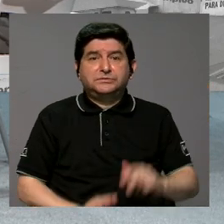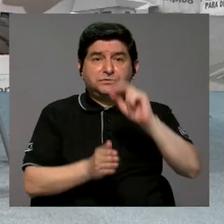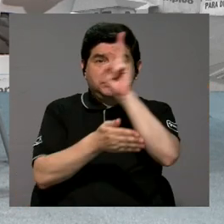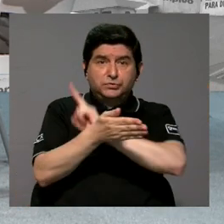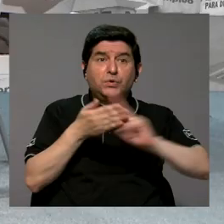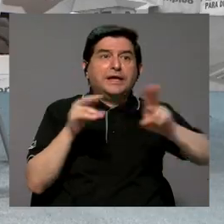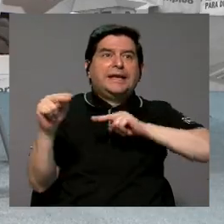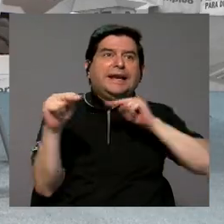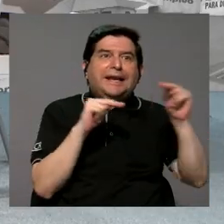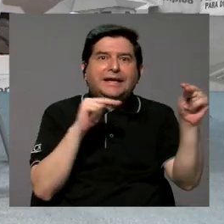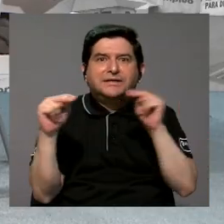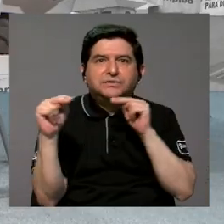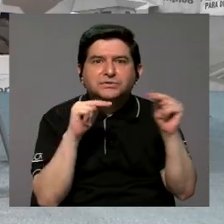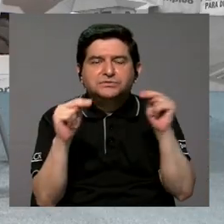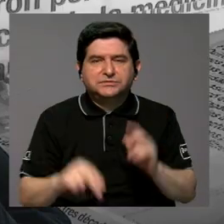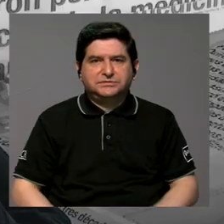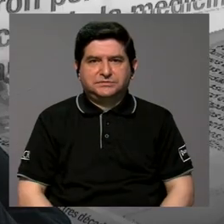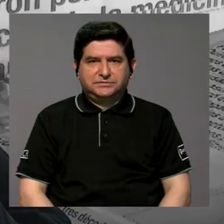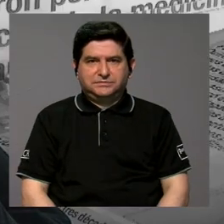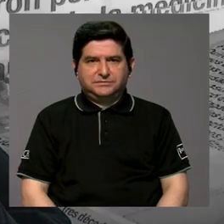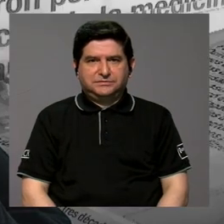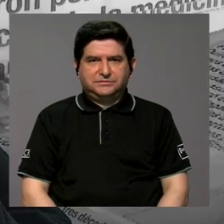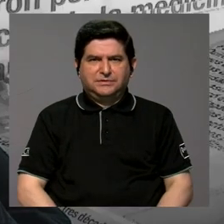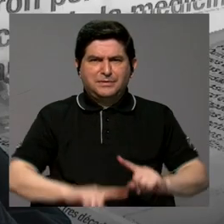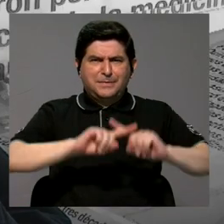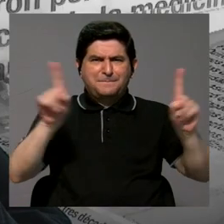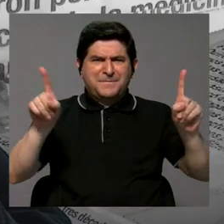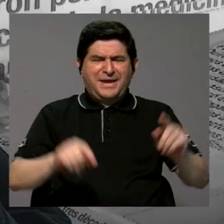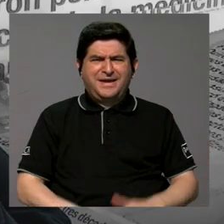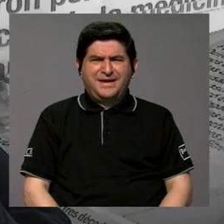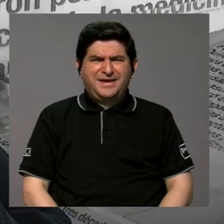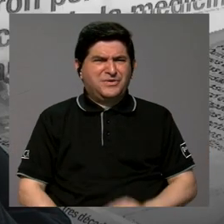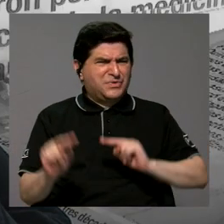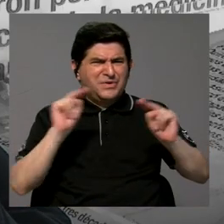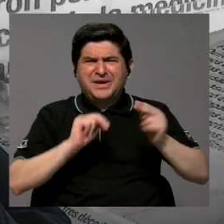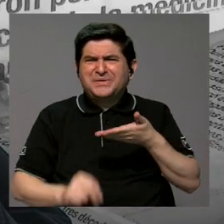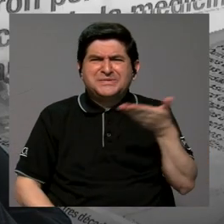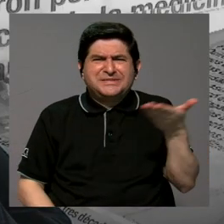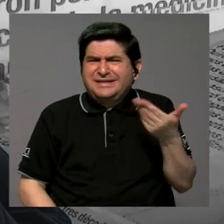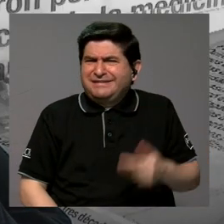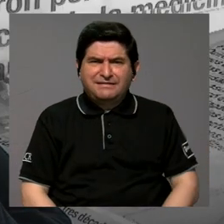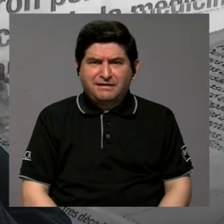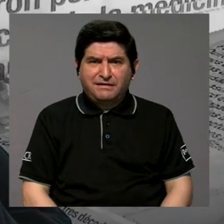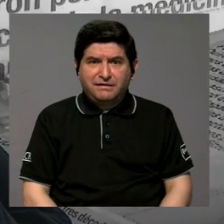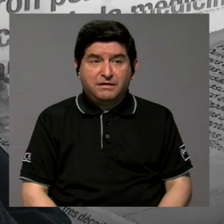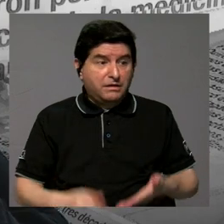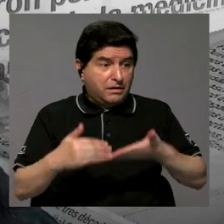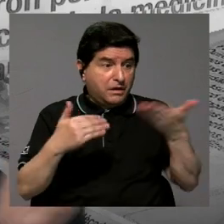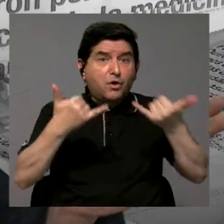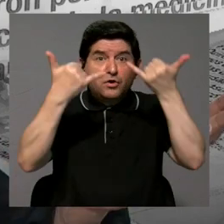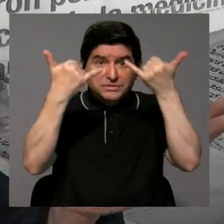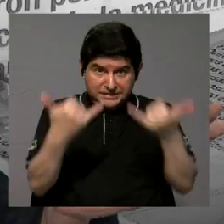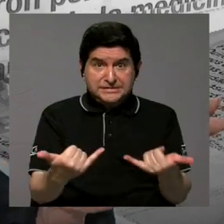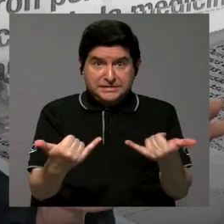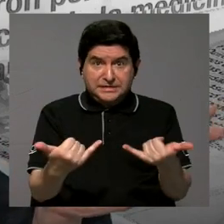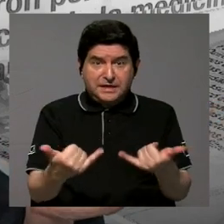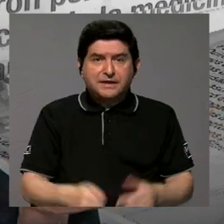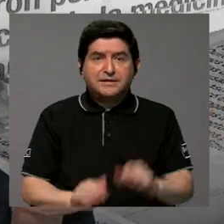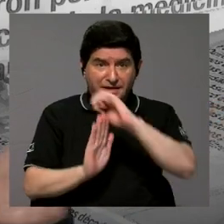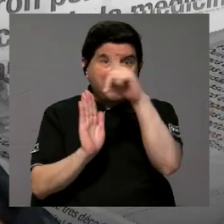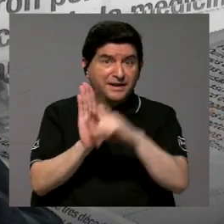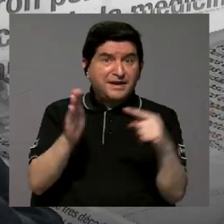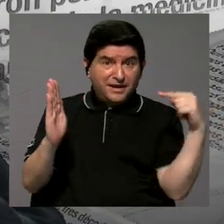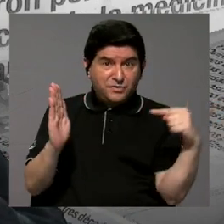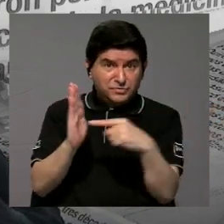negociando, pero ¿qué es lo que se tiene que llegar a negociar? Estamos llegando a negociar cosas que Que ya están en la